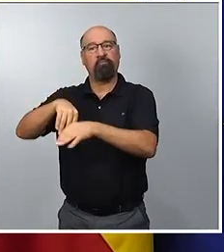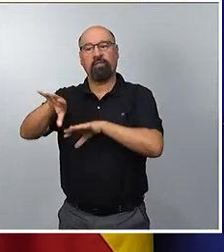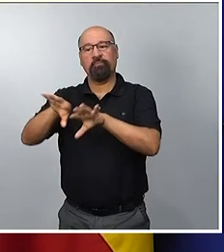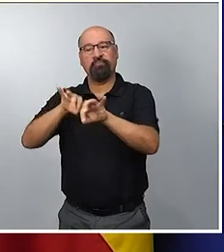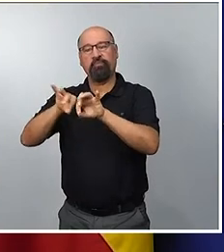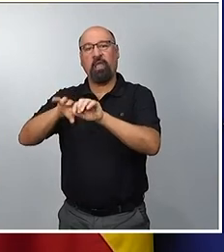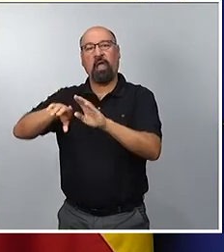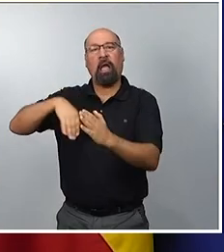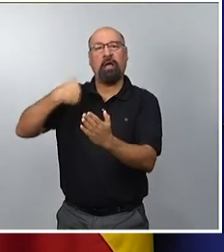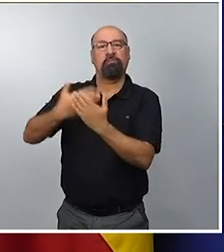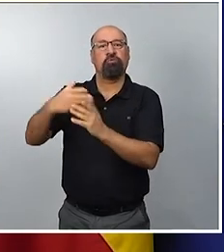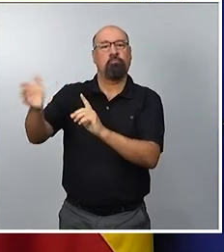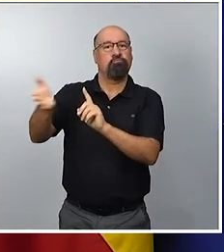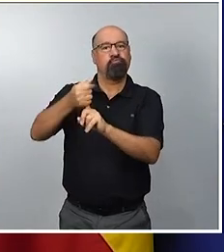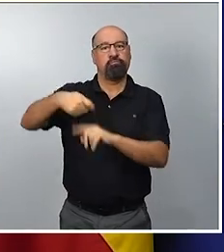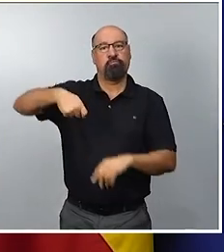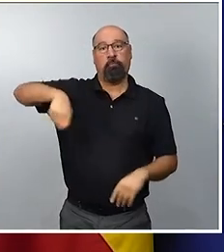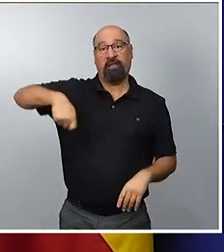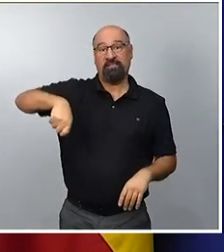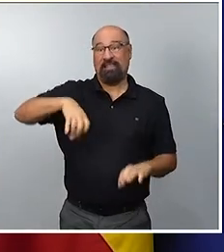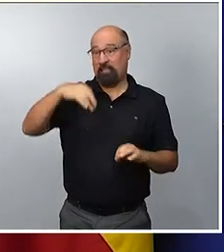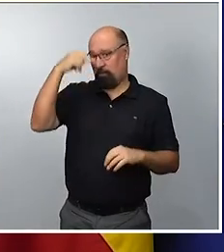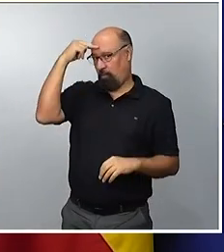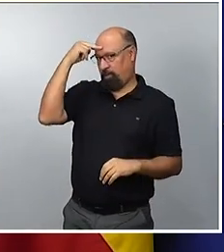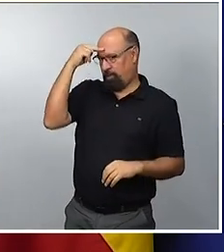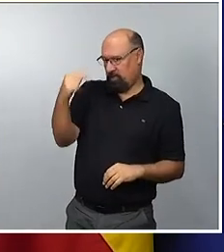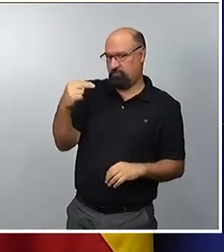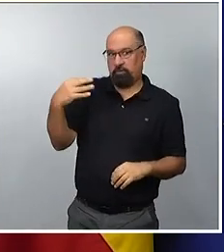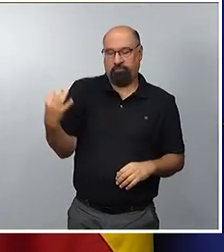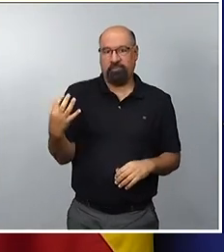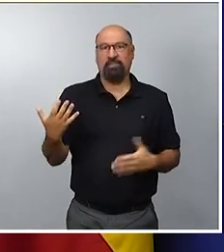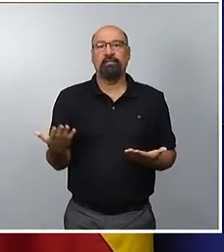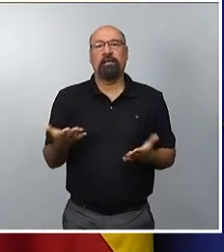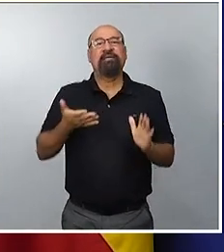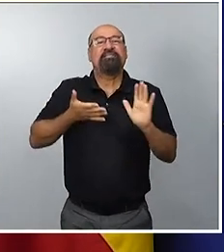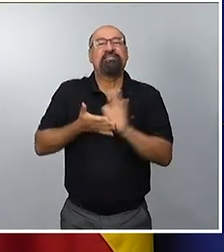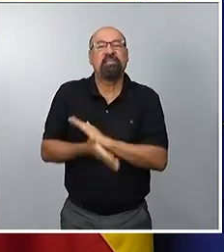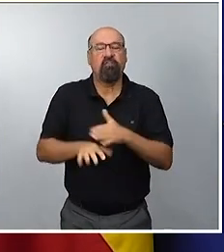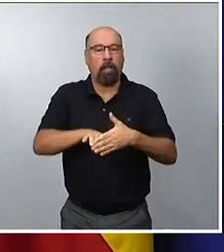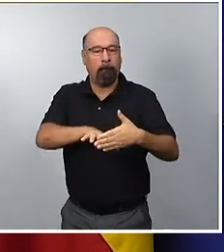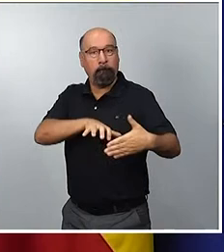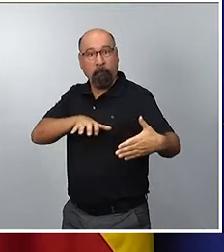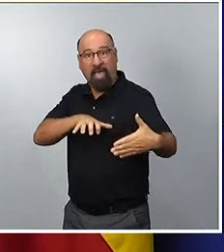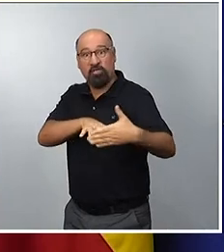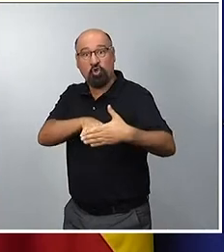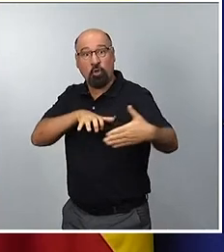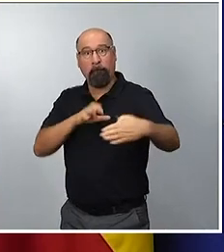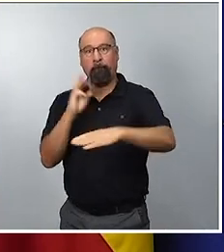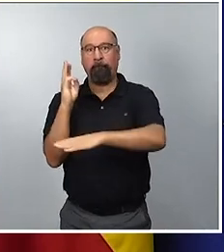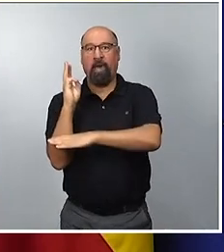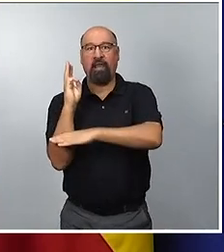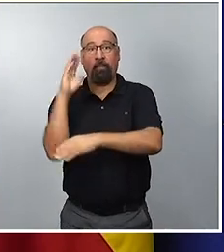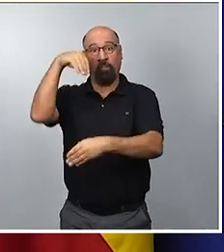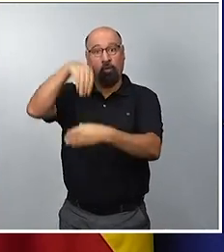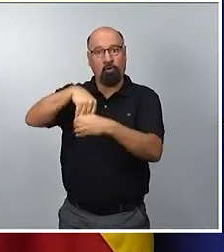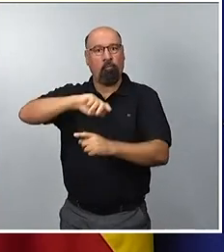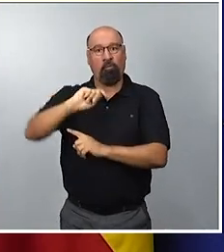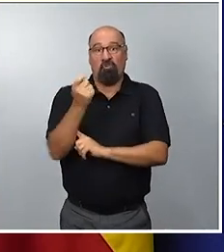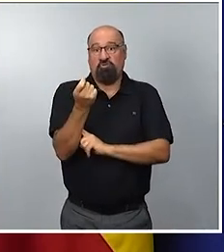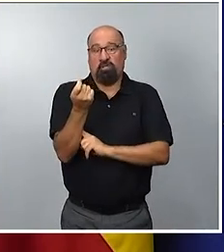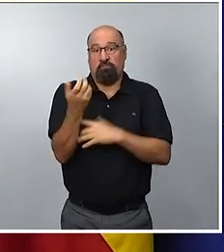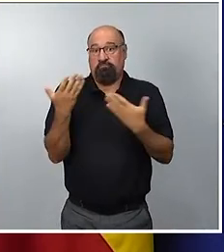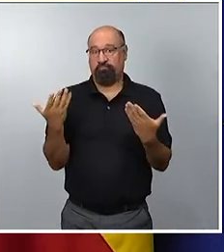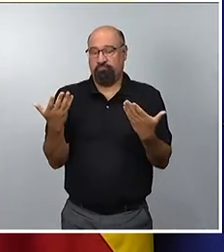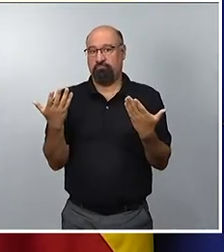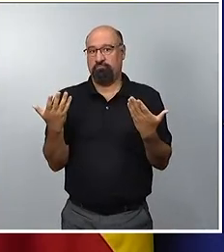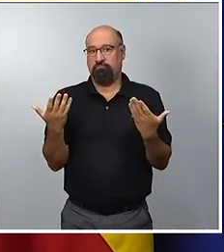del presidente del Gobierno. Y eso implica conseguir una mayoría parlamentaria. Y el respeto que pide el Gobierno